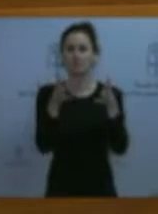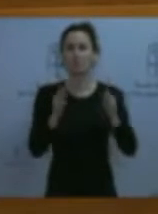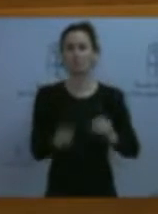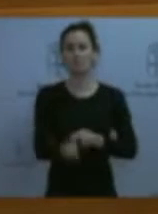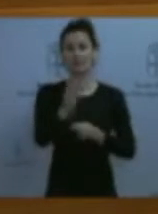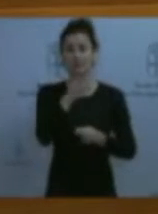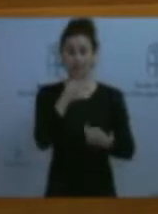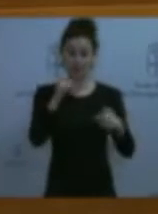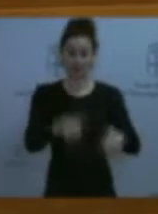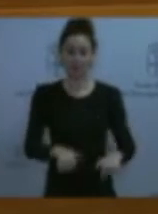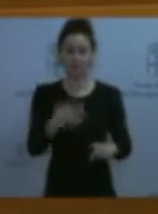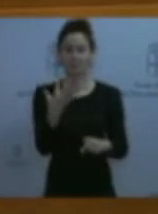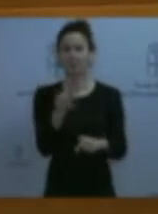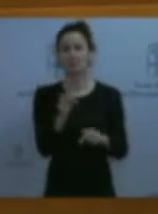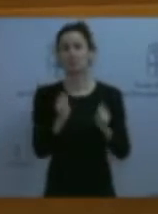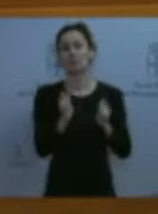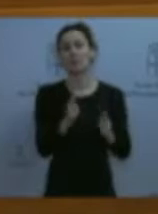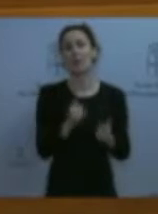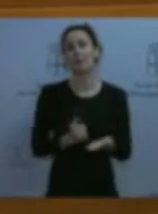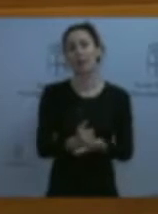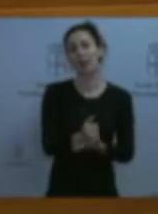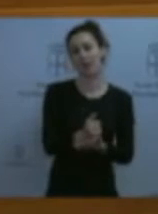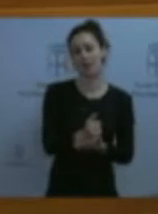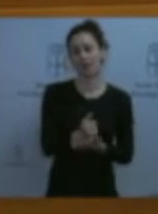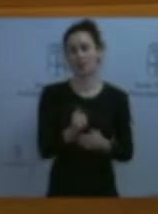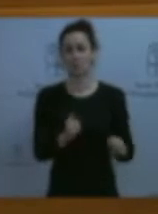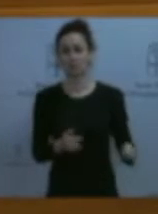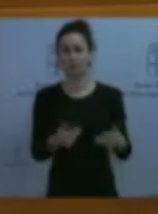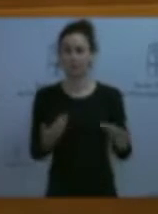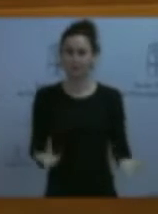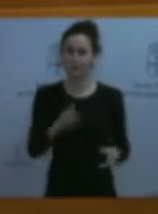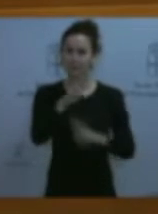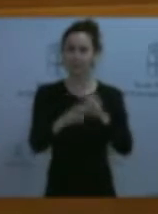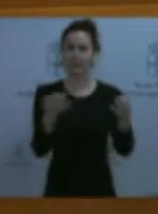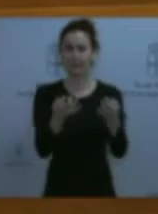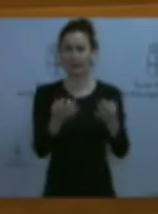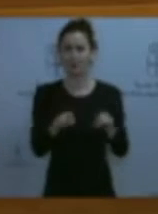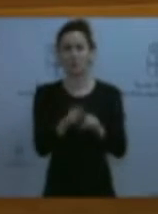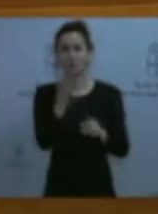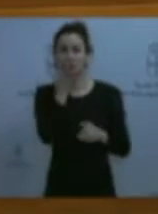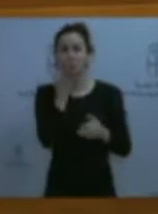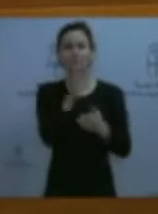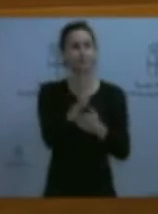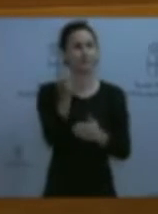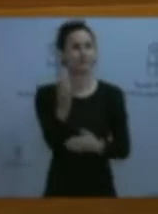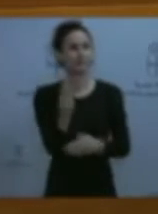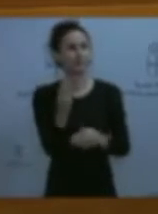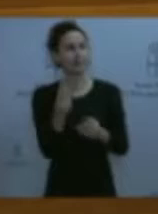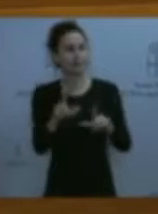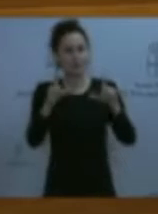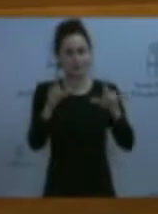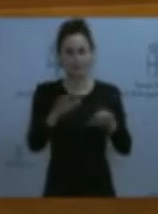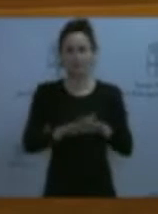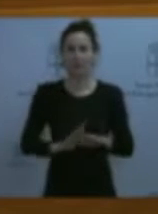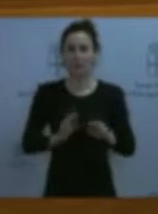ahora con el sector agrario. Lo que buscamos, como acabamos de decir, es una figura más democrática y representativa en la